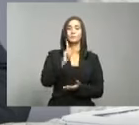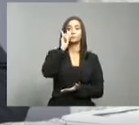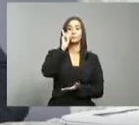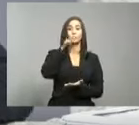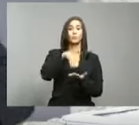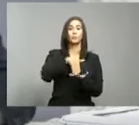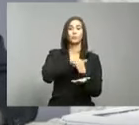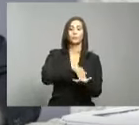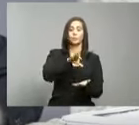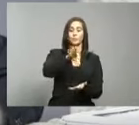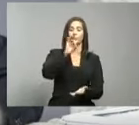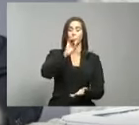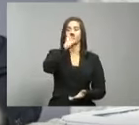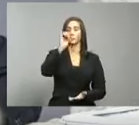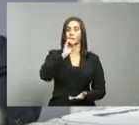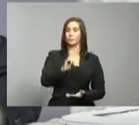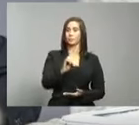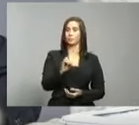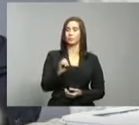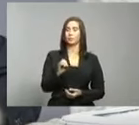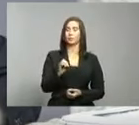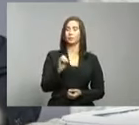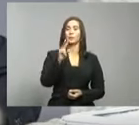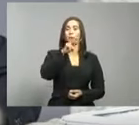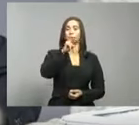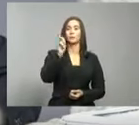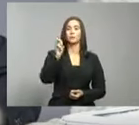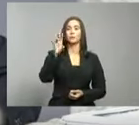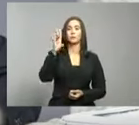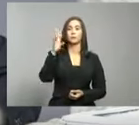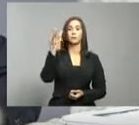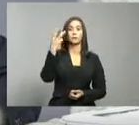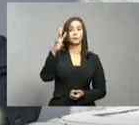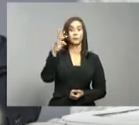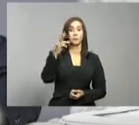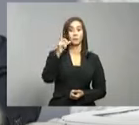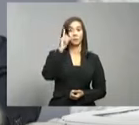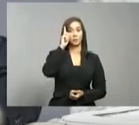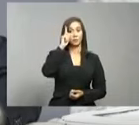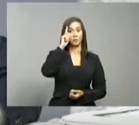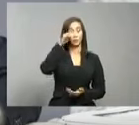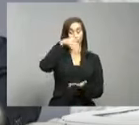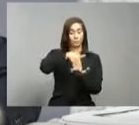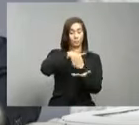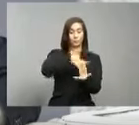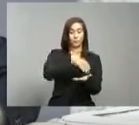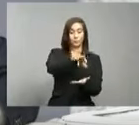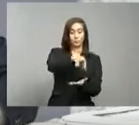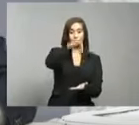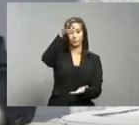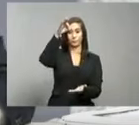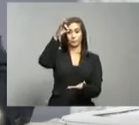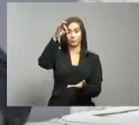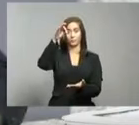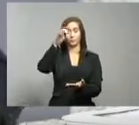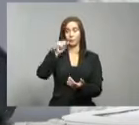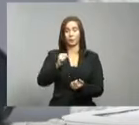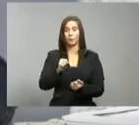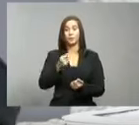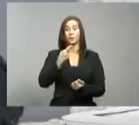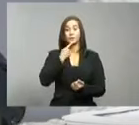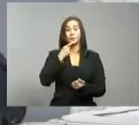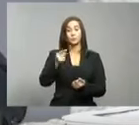habitantes, 216 por millón, según la página web de la Organización